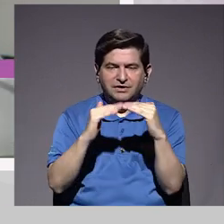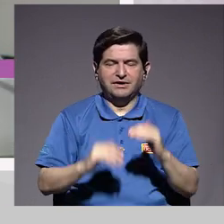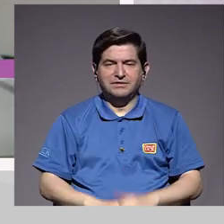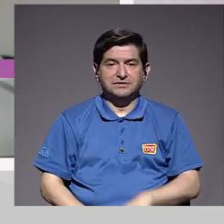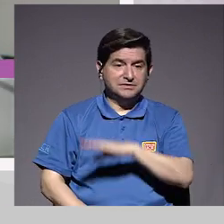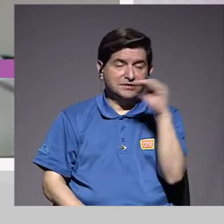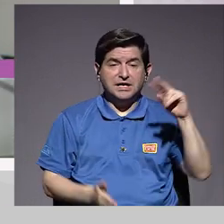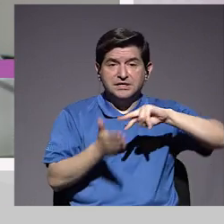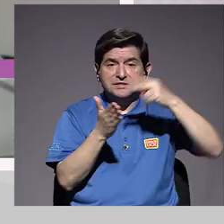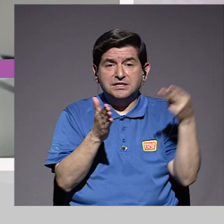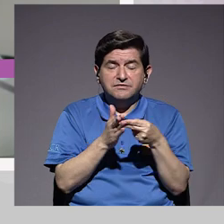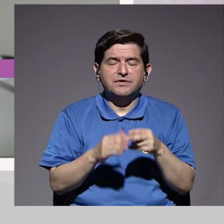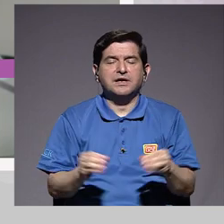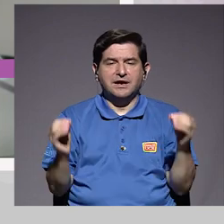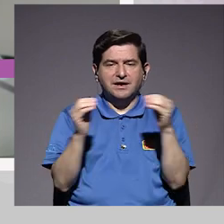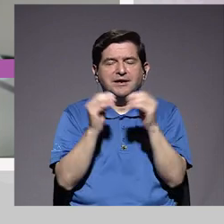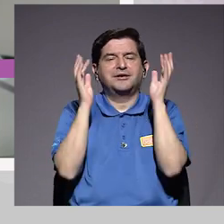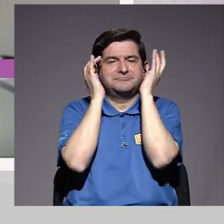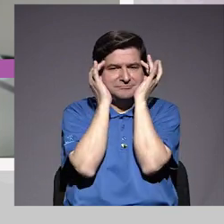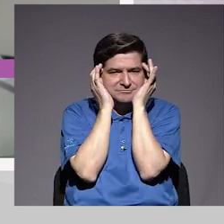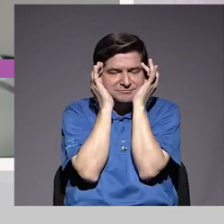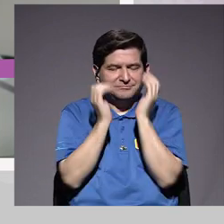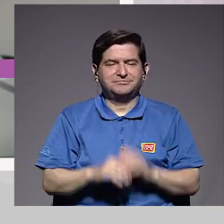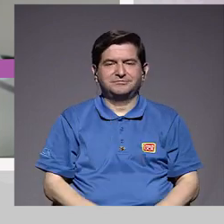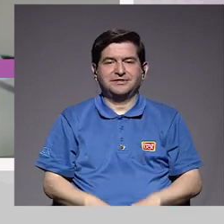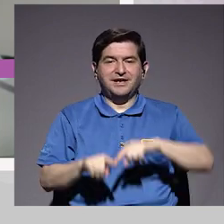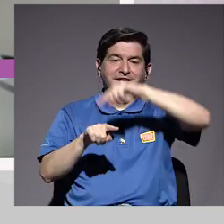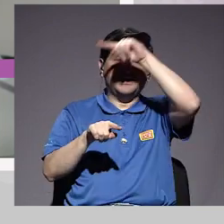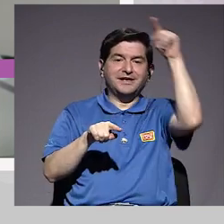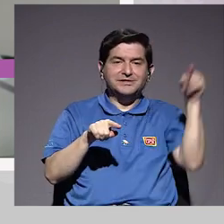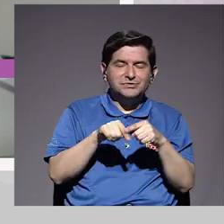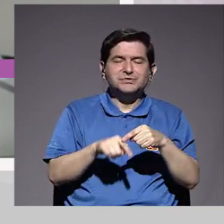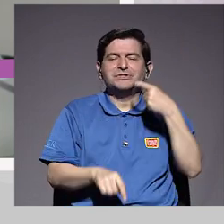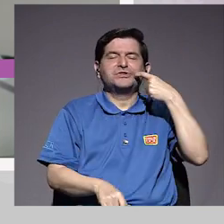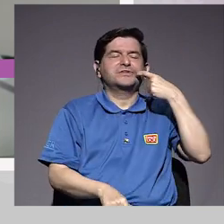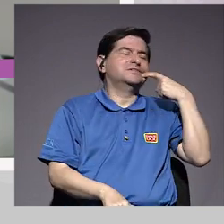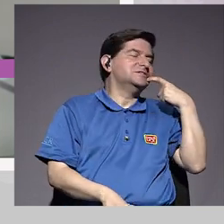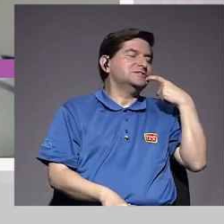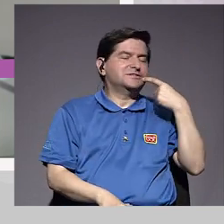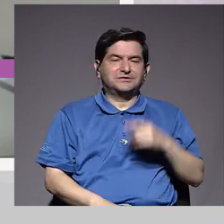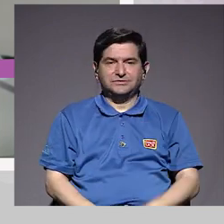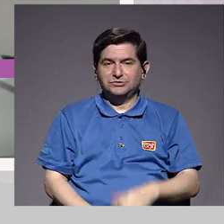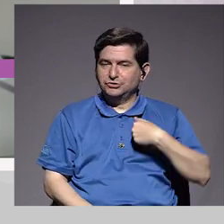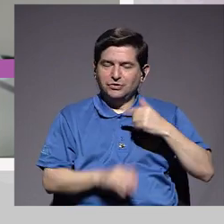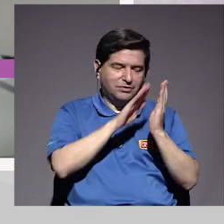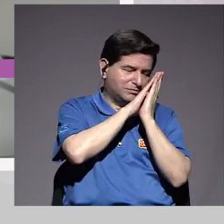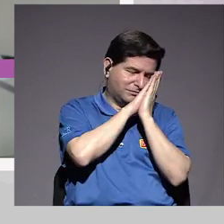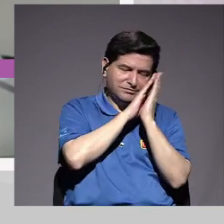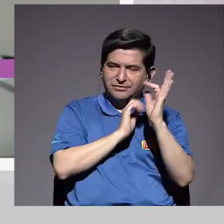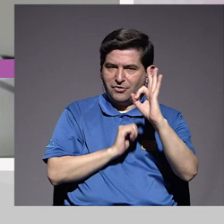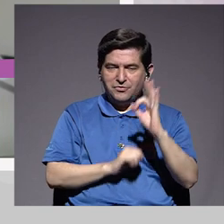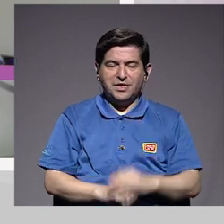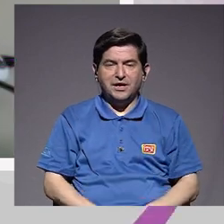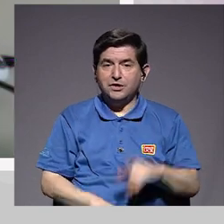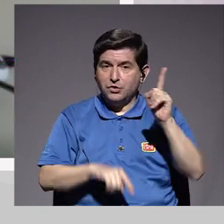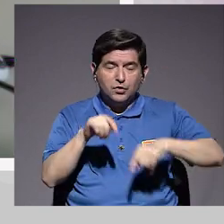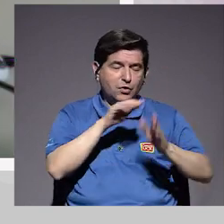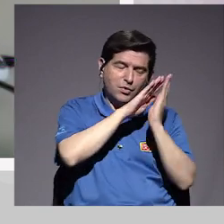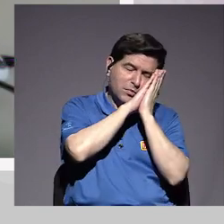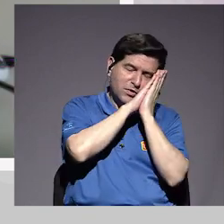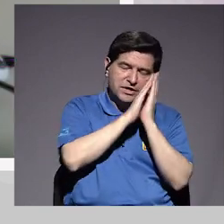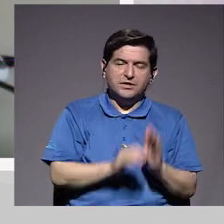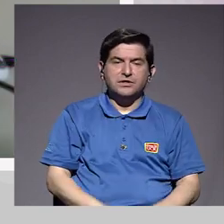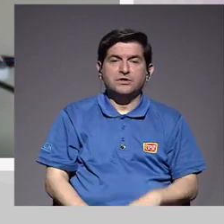más ansiedad también. O vamos, es un ser provincioso donde no duermo bien, causa insomnio, ese insomnio me da más